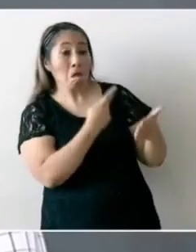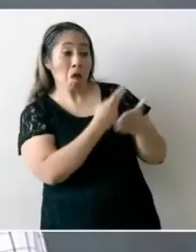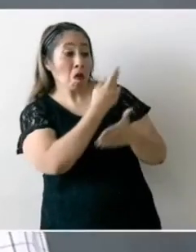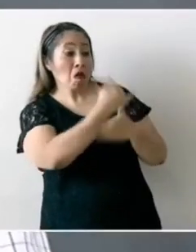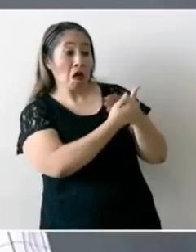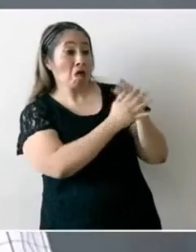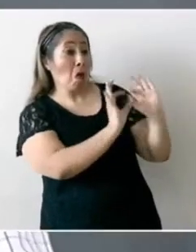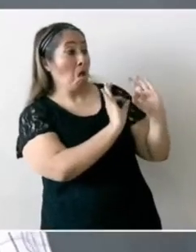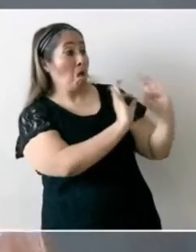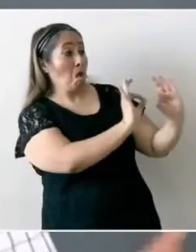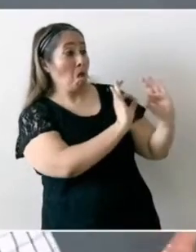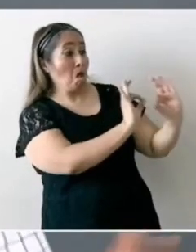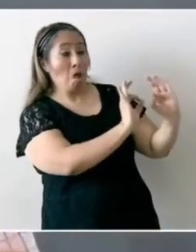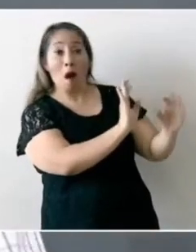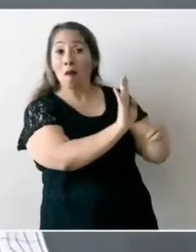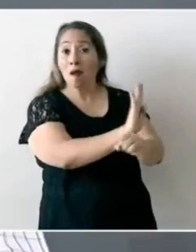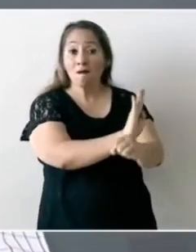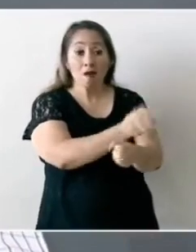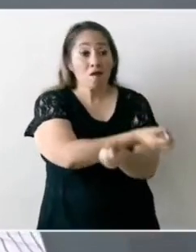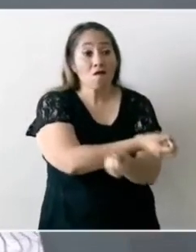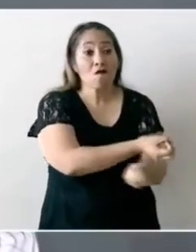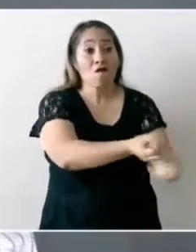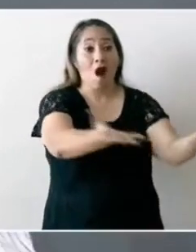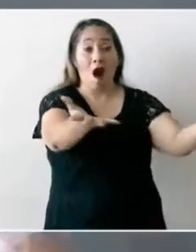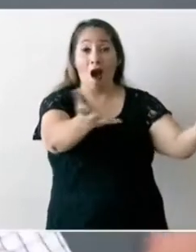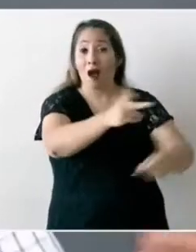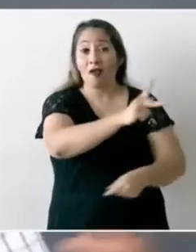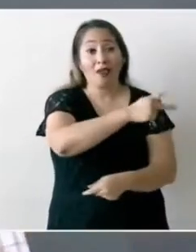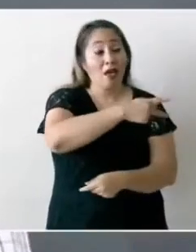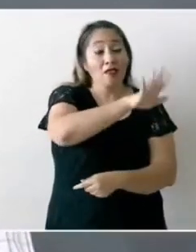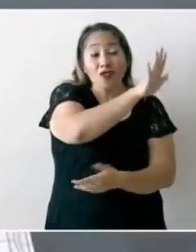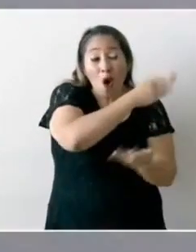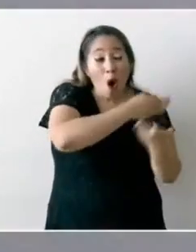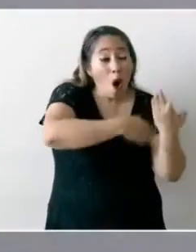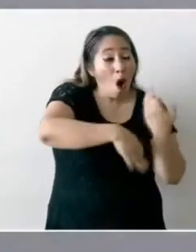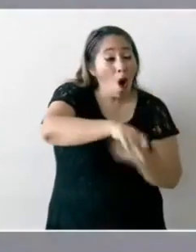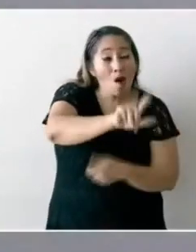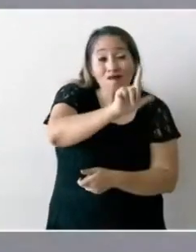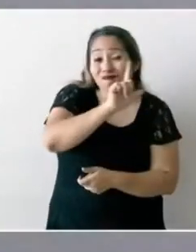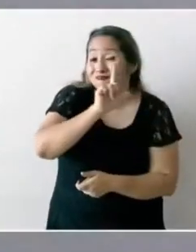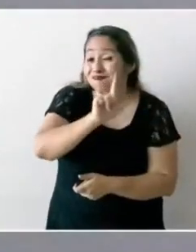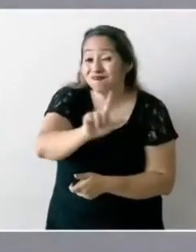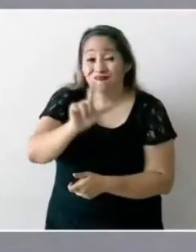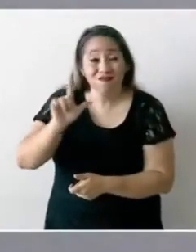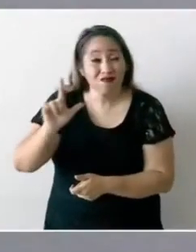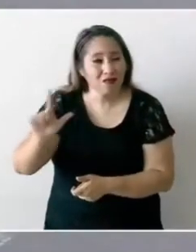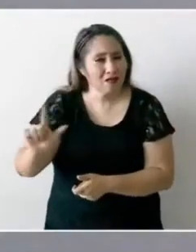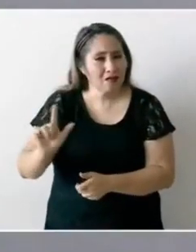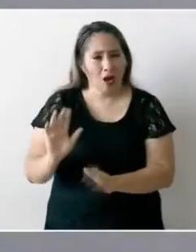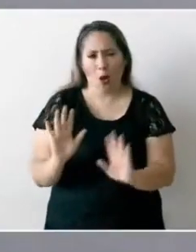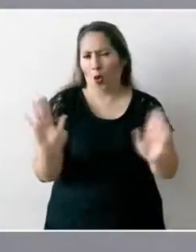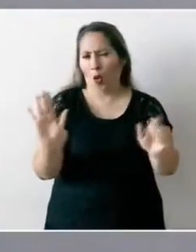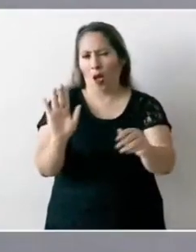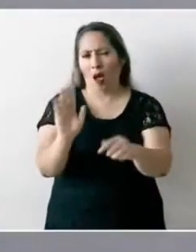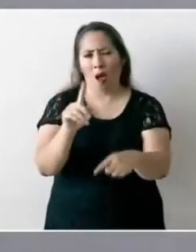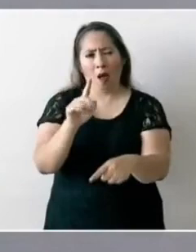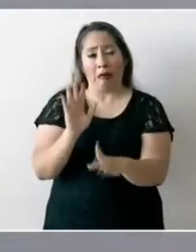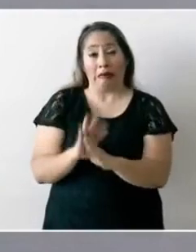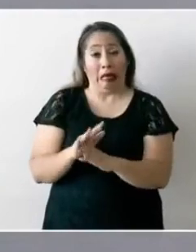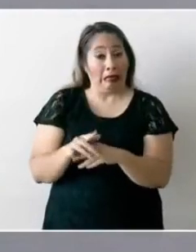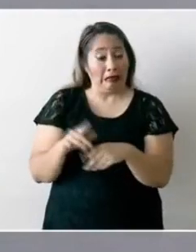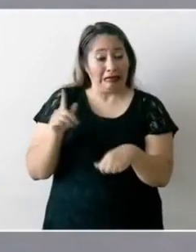para beneficio de todo el pueblo. no se perjudica a nadie.